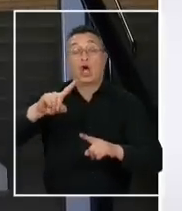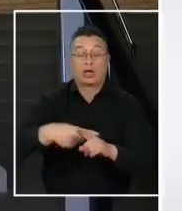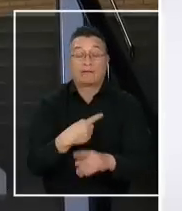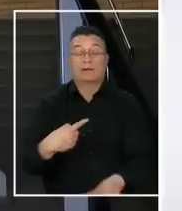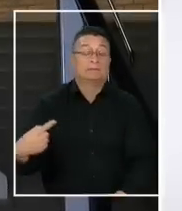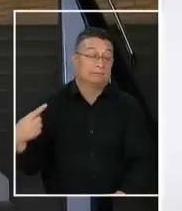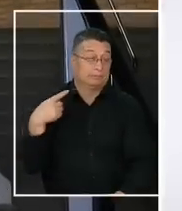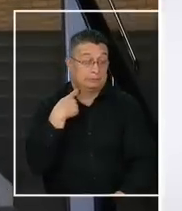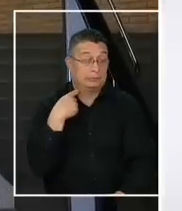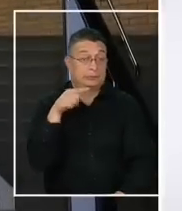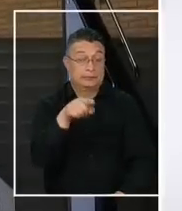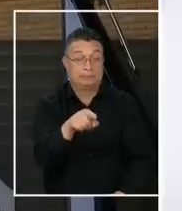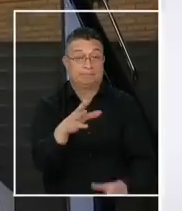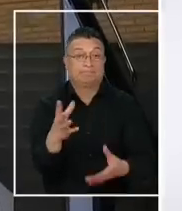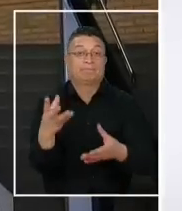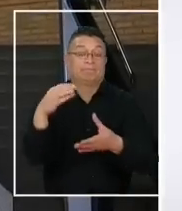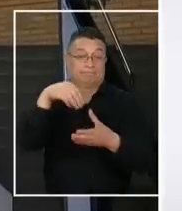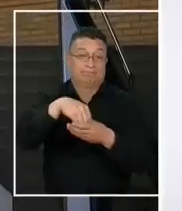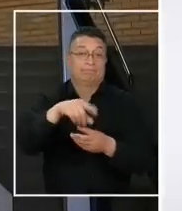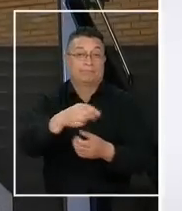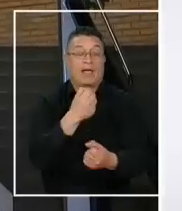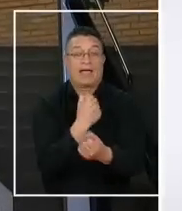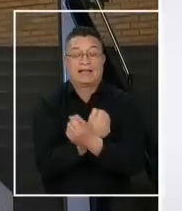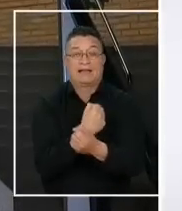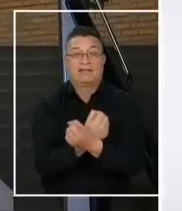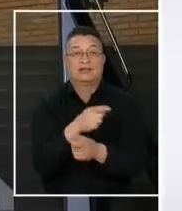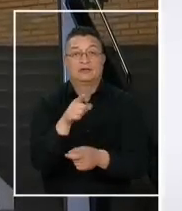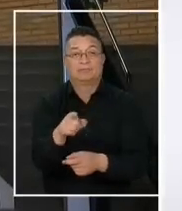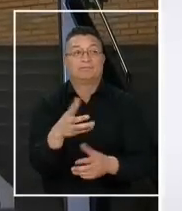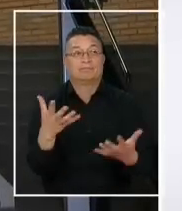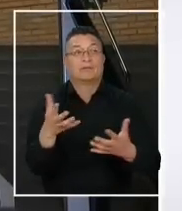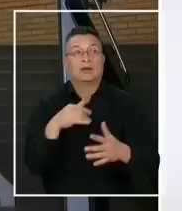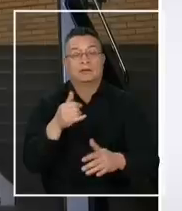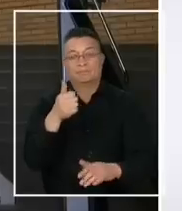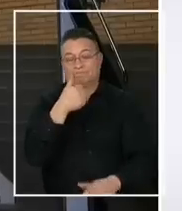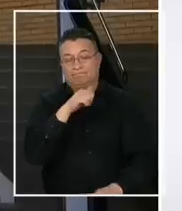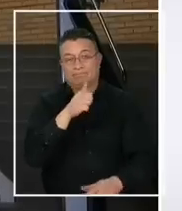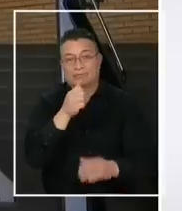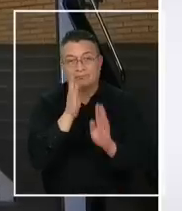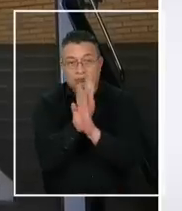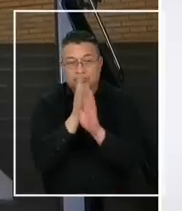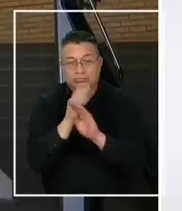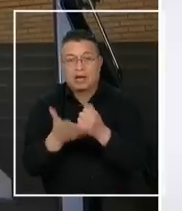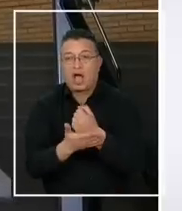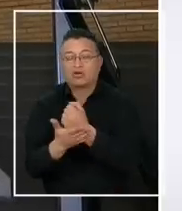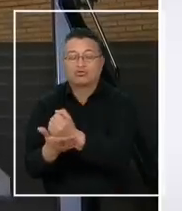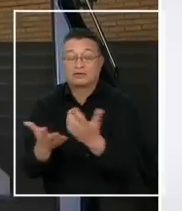lamentablemente, involucra a carabineros, esta vez en actos delictivos. Buenas noches.